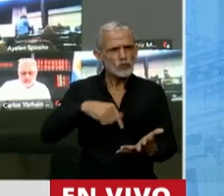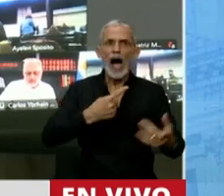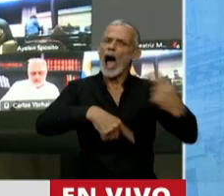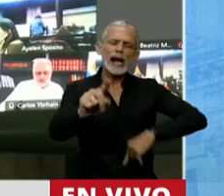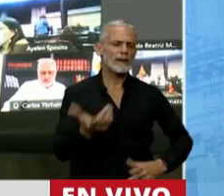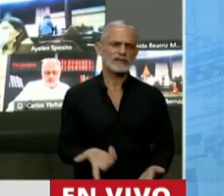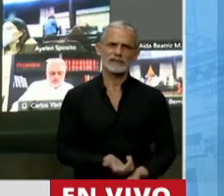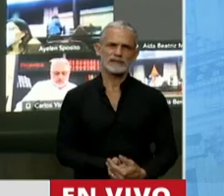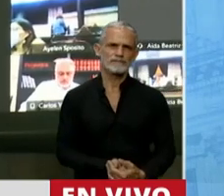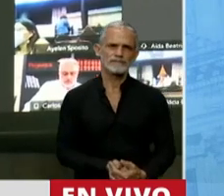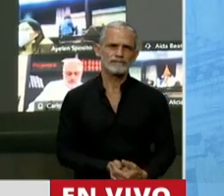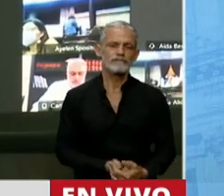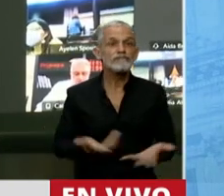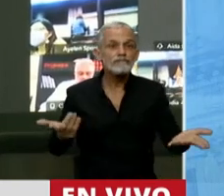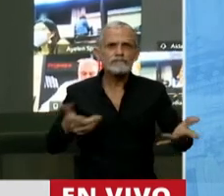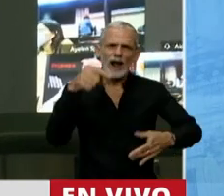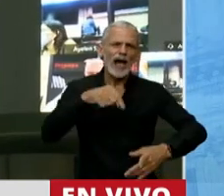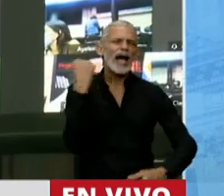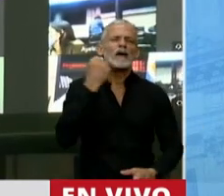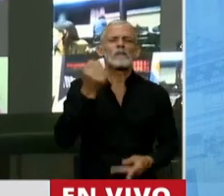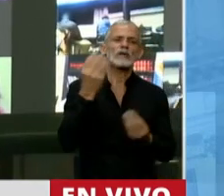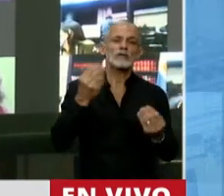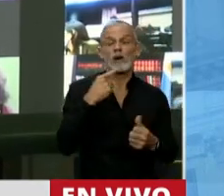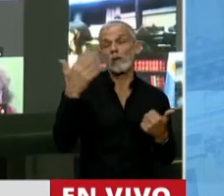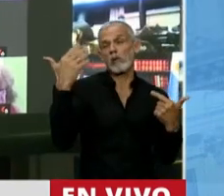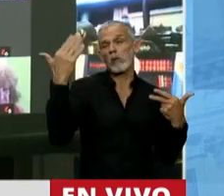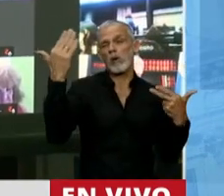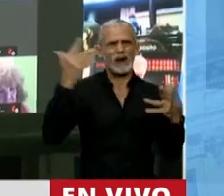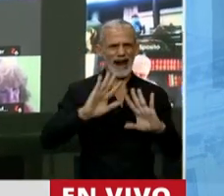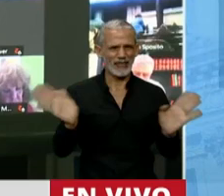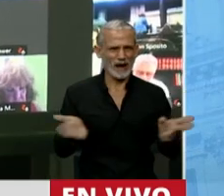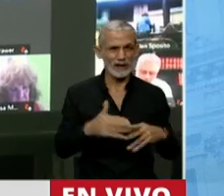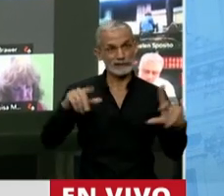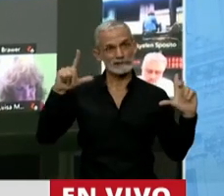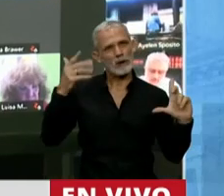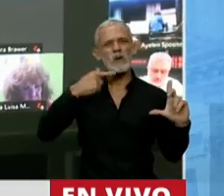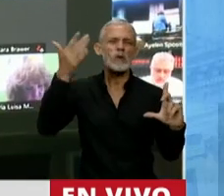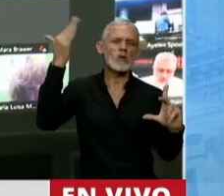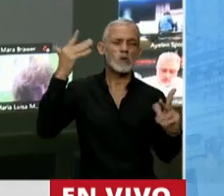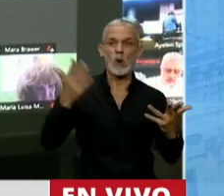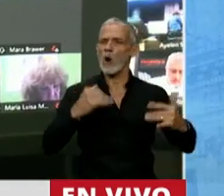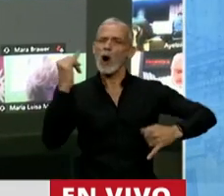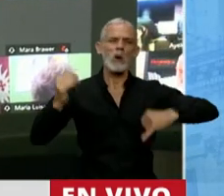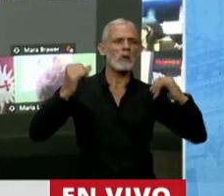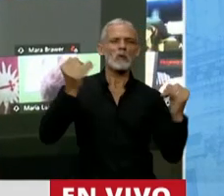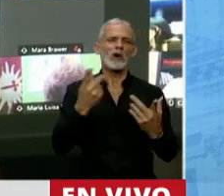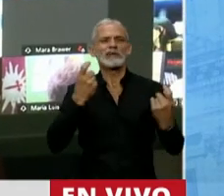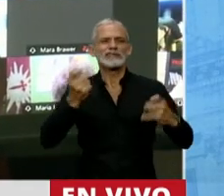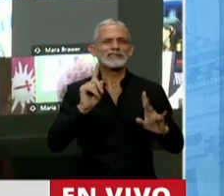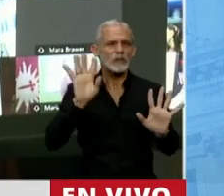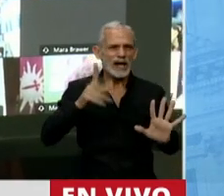contrario a lo que se hizo. Pero claro, acá lo que importa es el discurso. Acá lo que importa es una épica. Acá necesitamos,